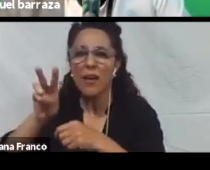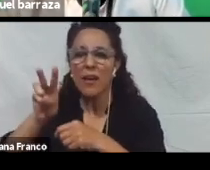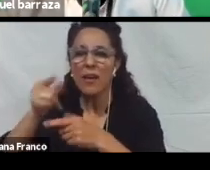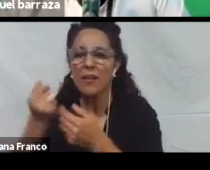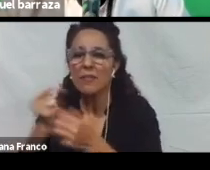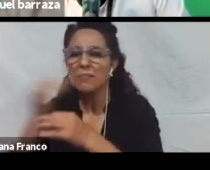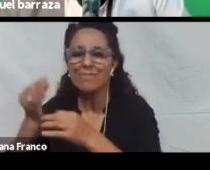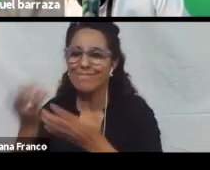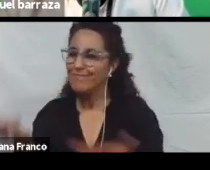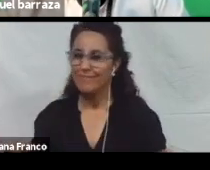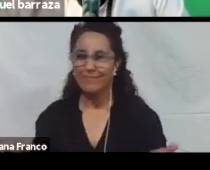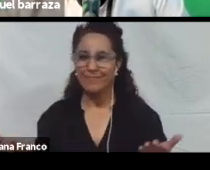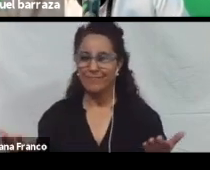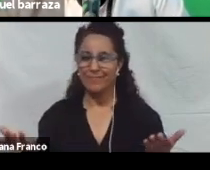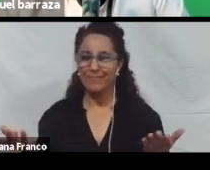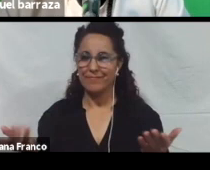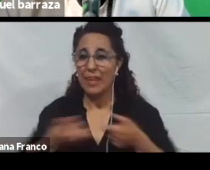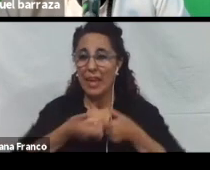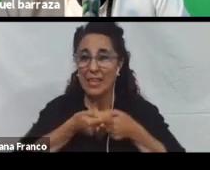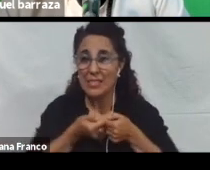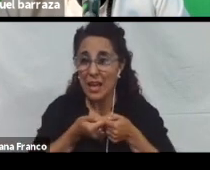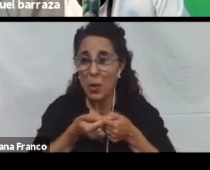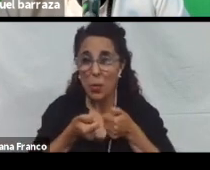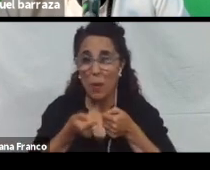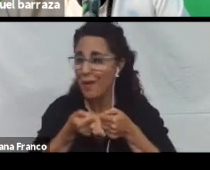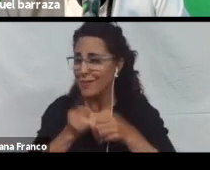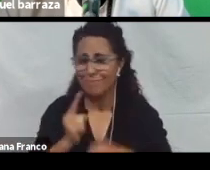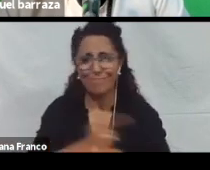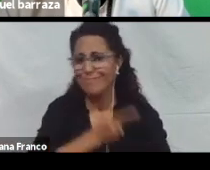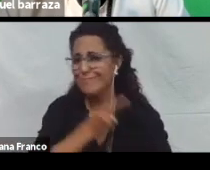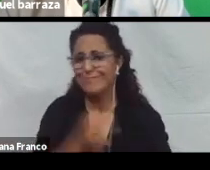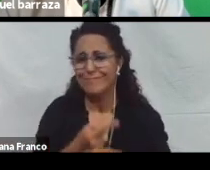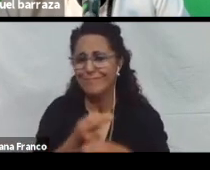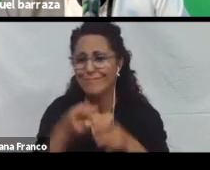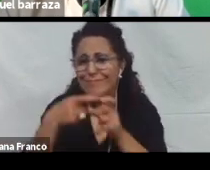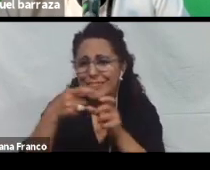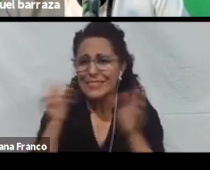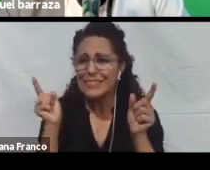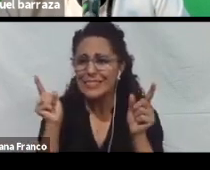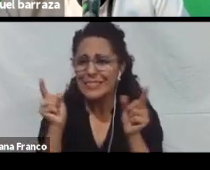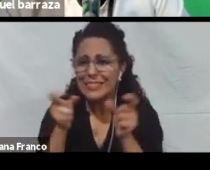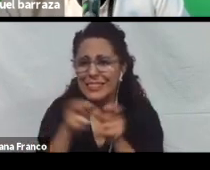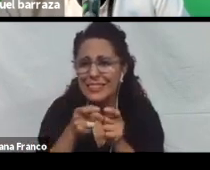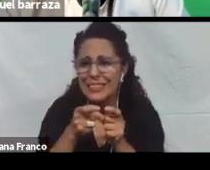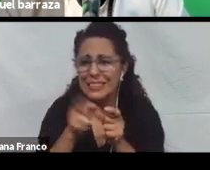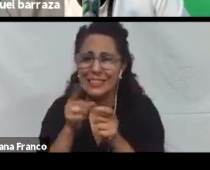Bueno. Si están con un celular muy chiquito. Una pantalla muy chiquita. Quizá no llegue a ver el puntero.